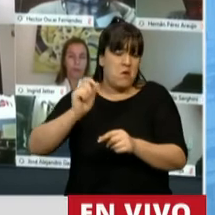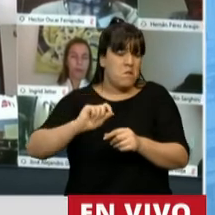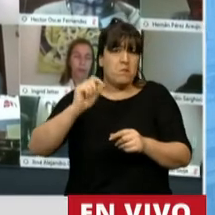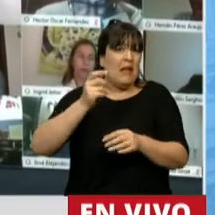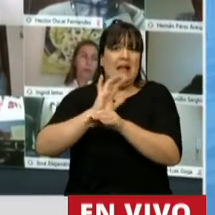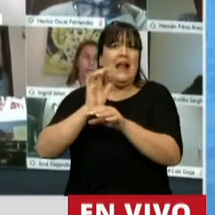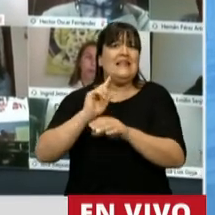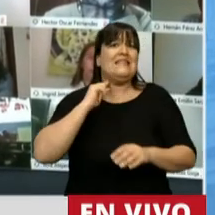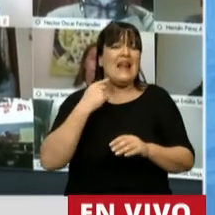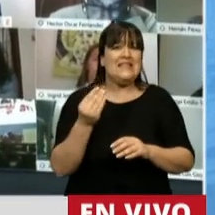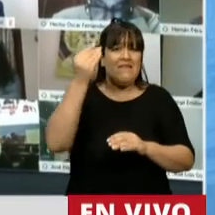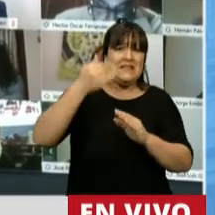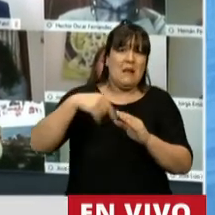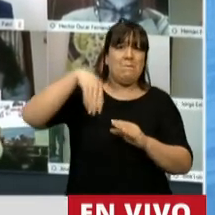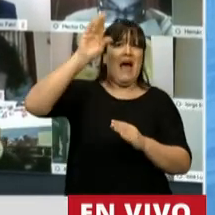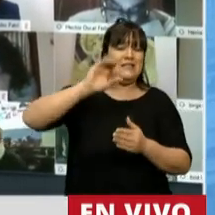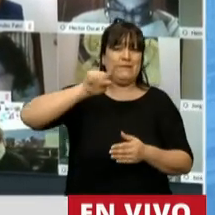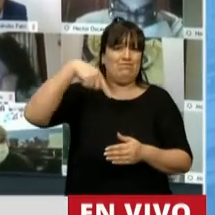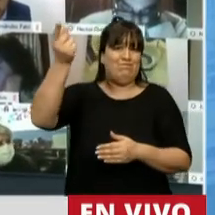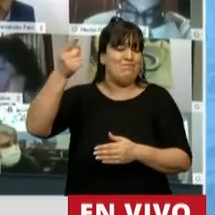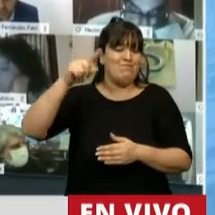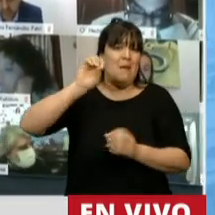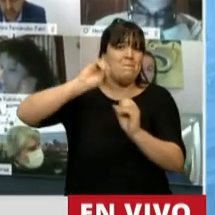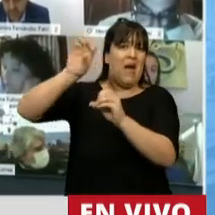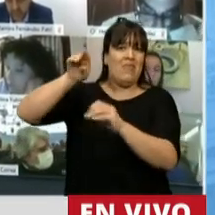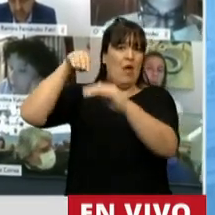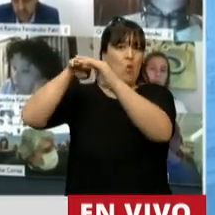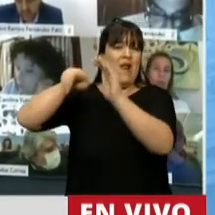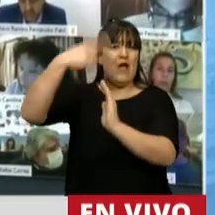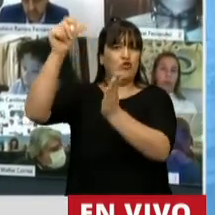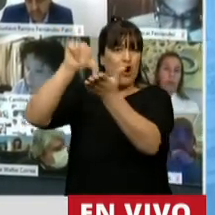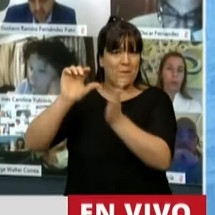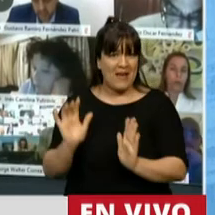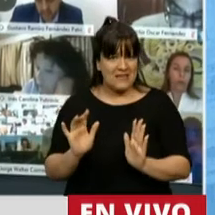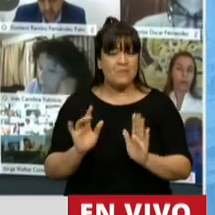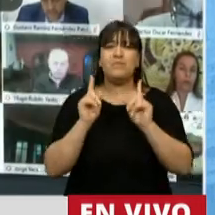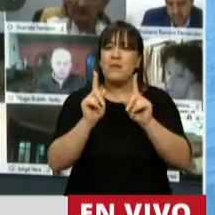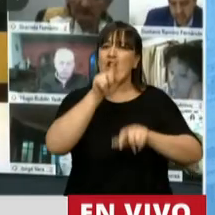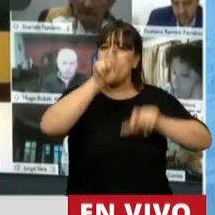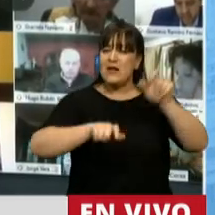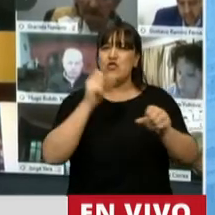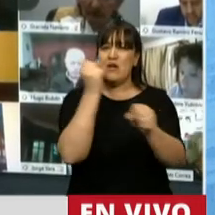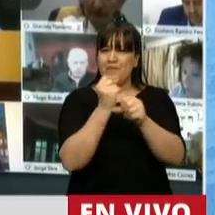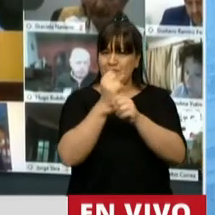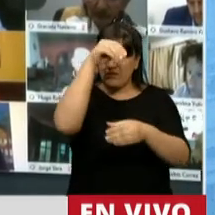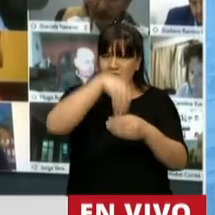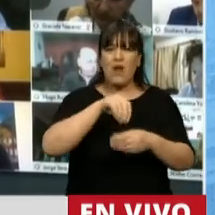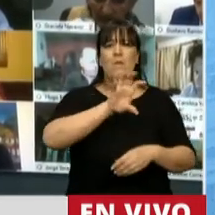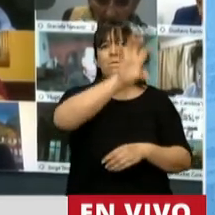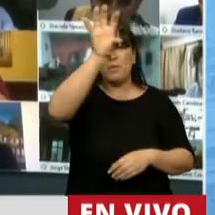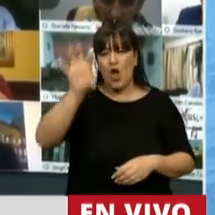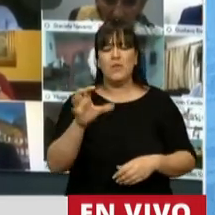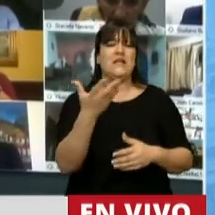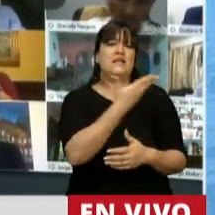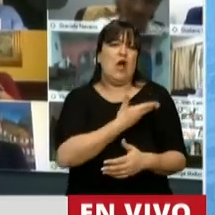Pero bueno, debo reconocer que aquellos opositores que tienen responsabilidades de gestión en sus provincias y en sus